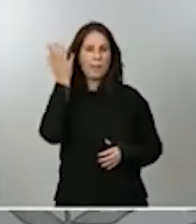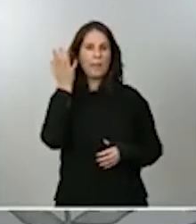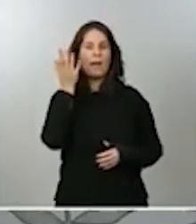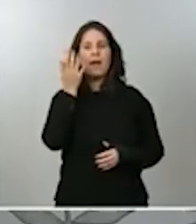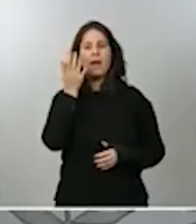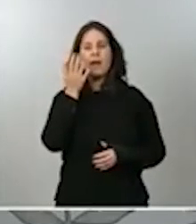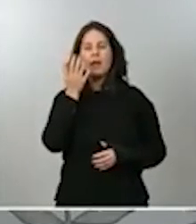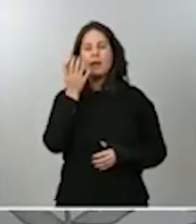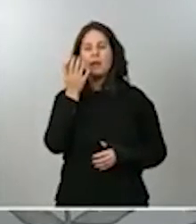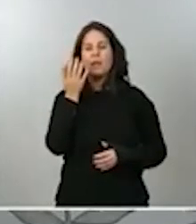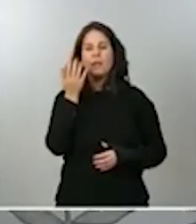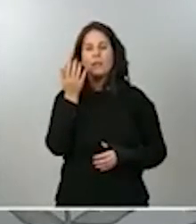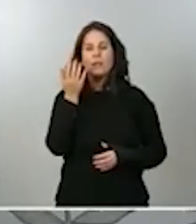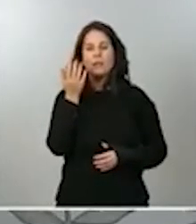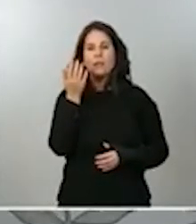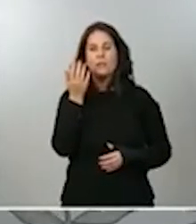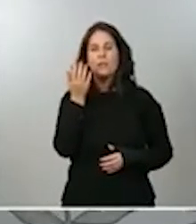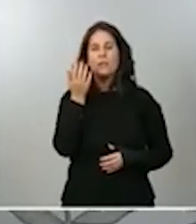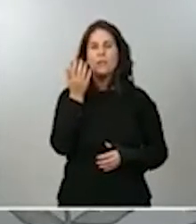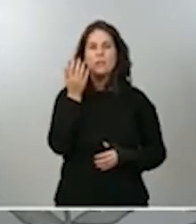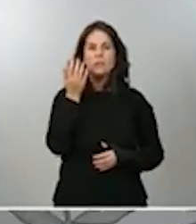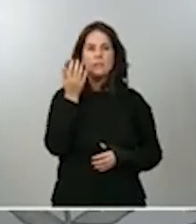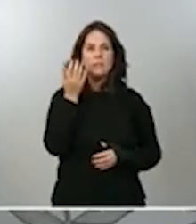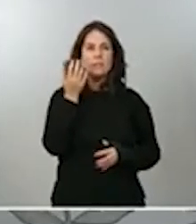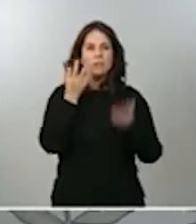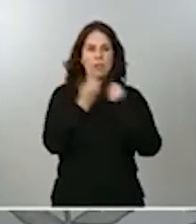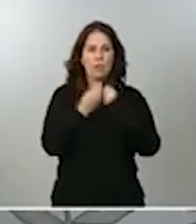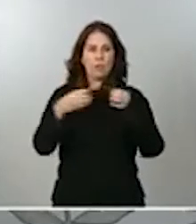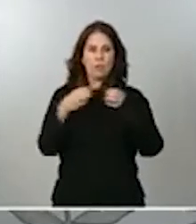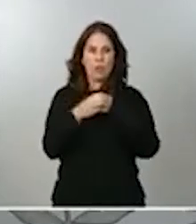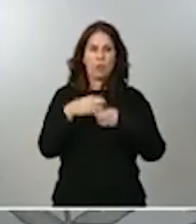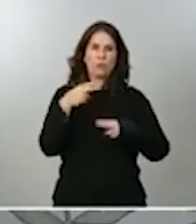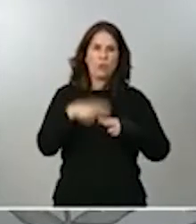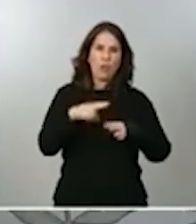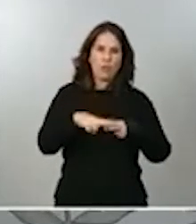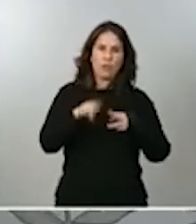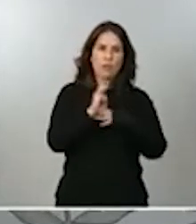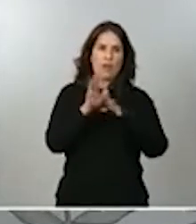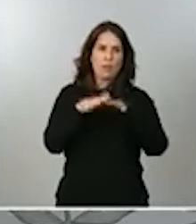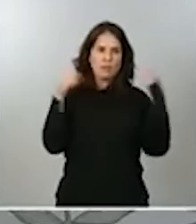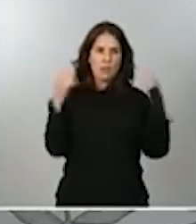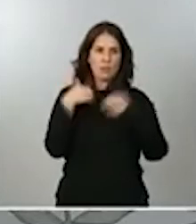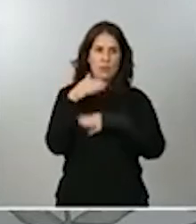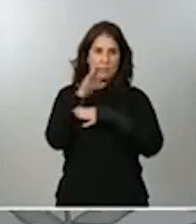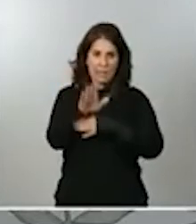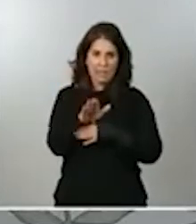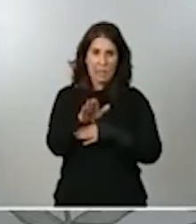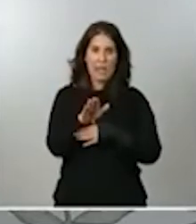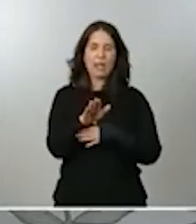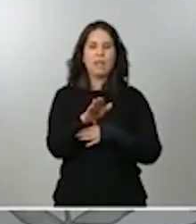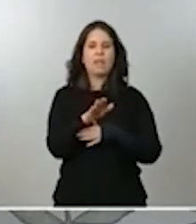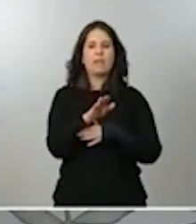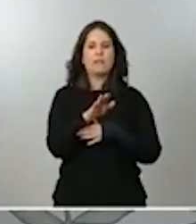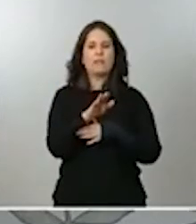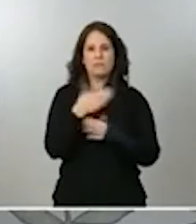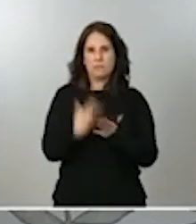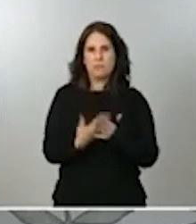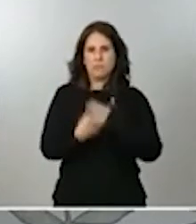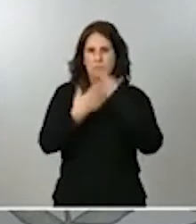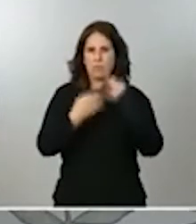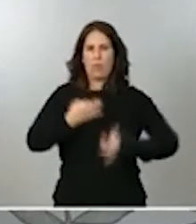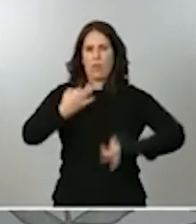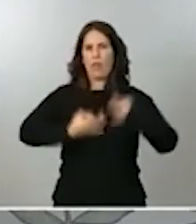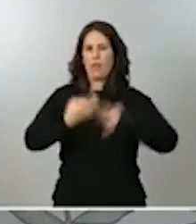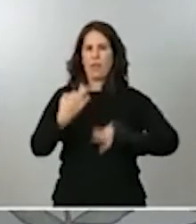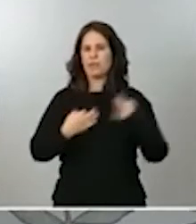acompañen los grupos políticos parlamentarios que han presentado esta iniciativa contará con todas las garantías jurídicas, para que pueda